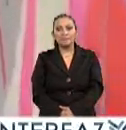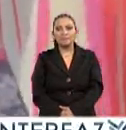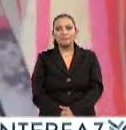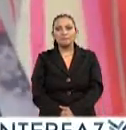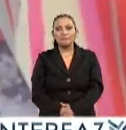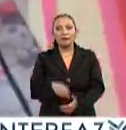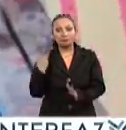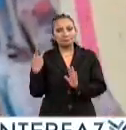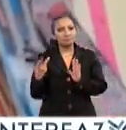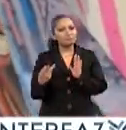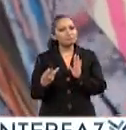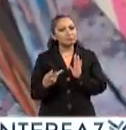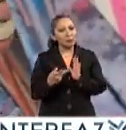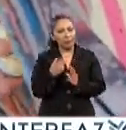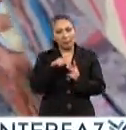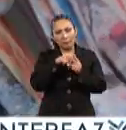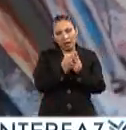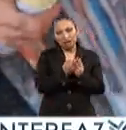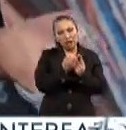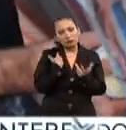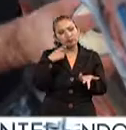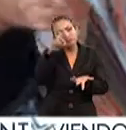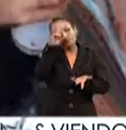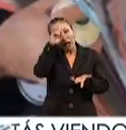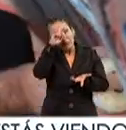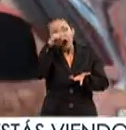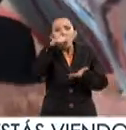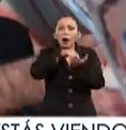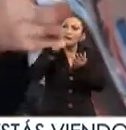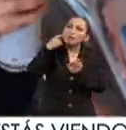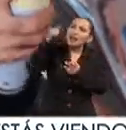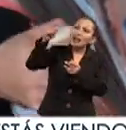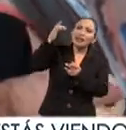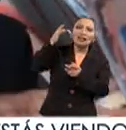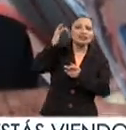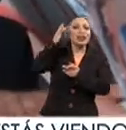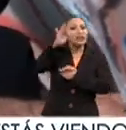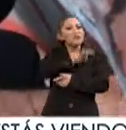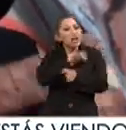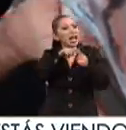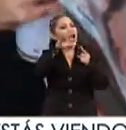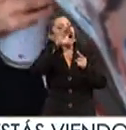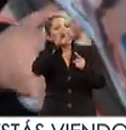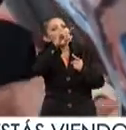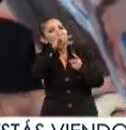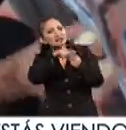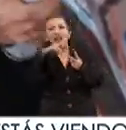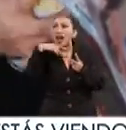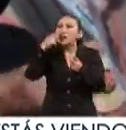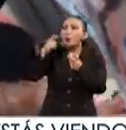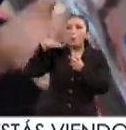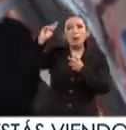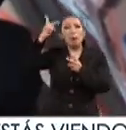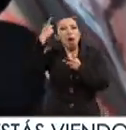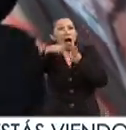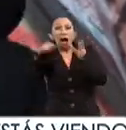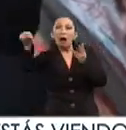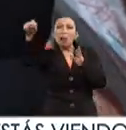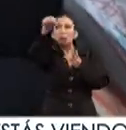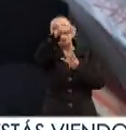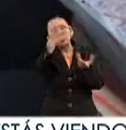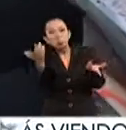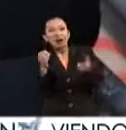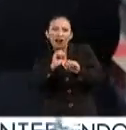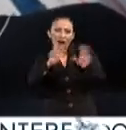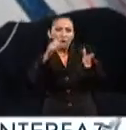muchas veces pues inicia te recomiendan zonas como Santa Fe la Condesa la Roma Polanco que